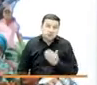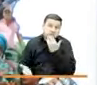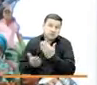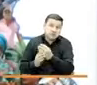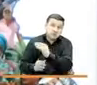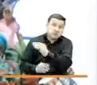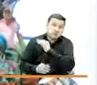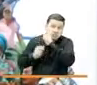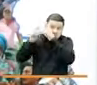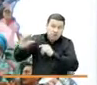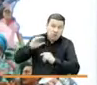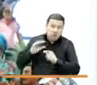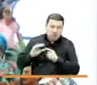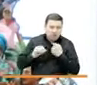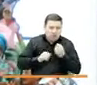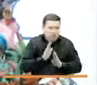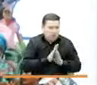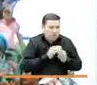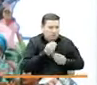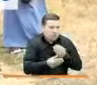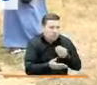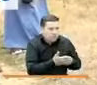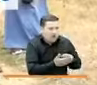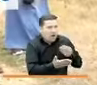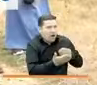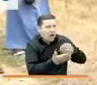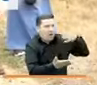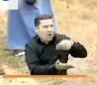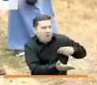he podido salir adelante para pagar mis recibos.